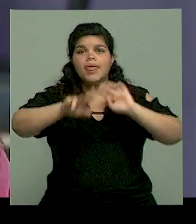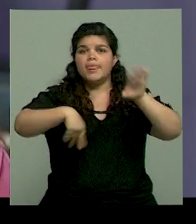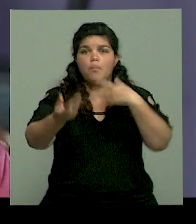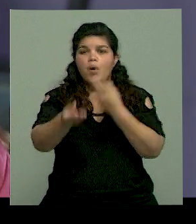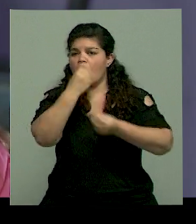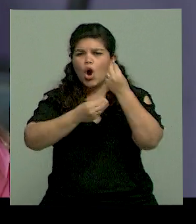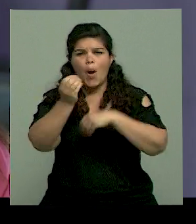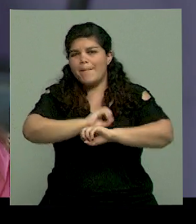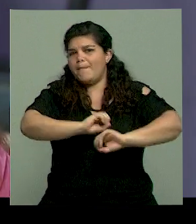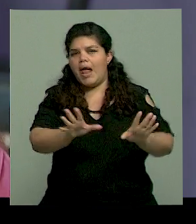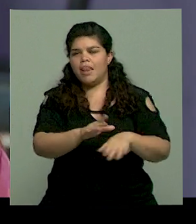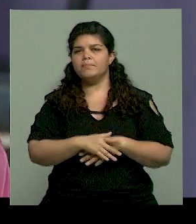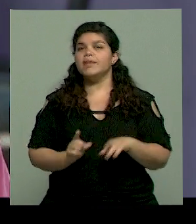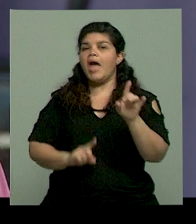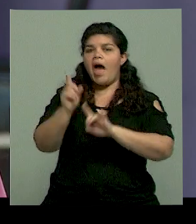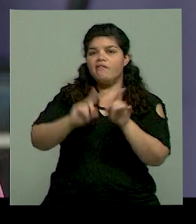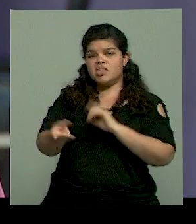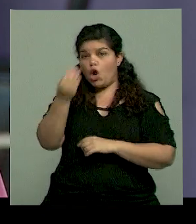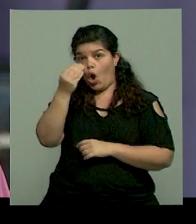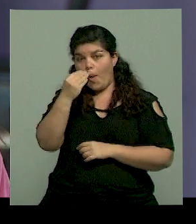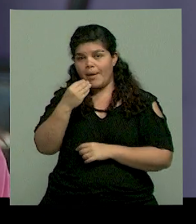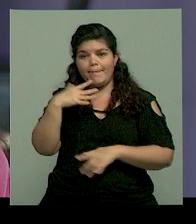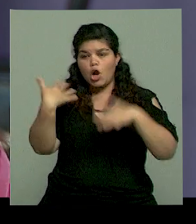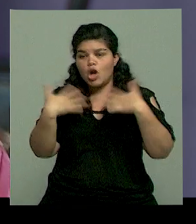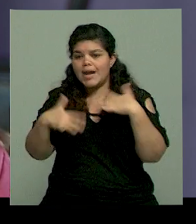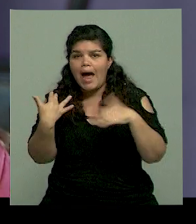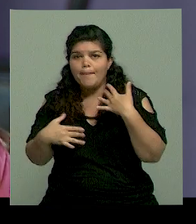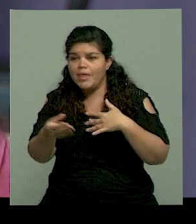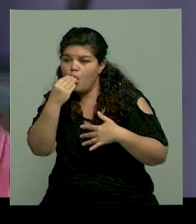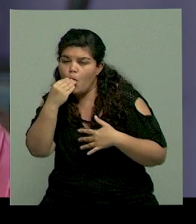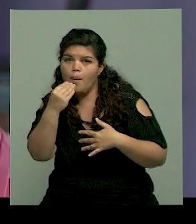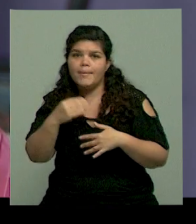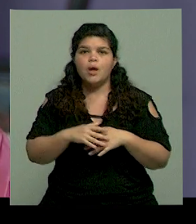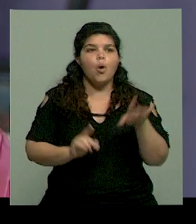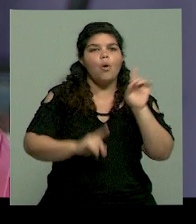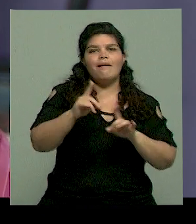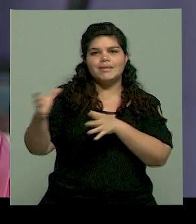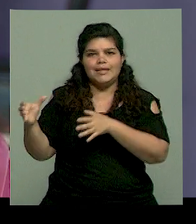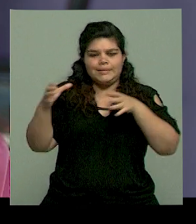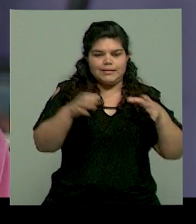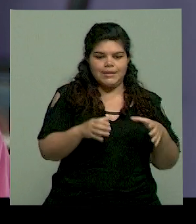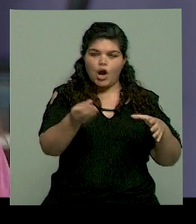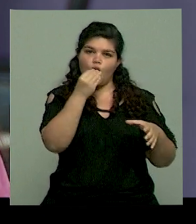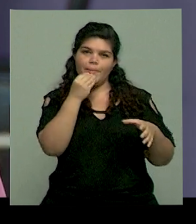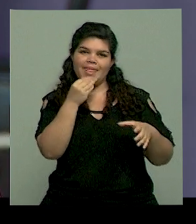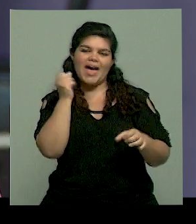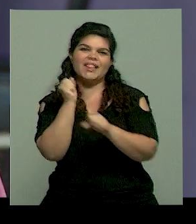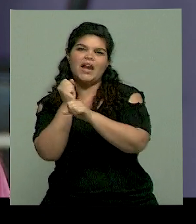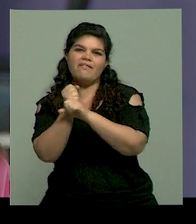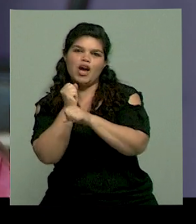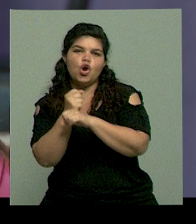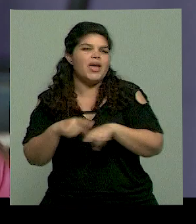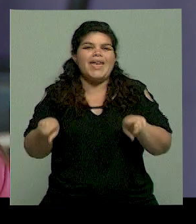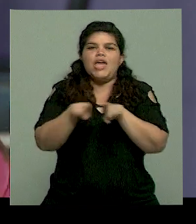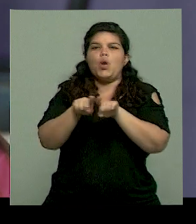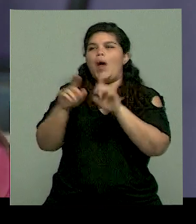mal, porque por ahí comes, pero comes rapidito para llegar al trabajo, o te trajiste la comida al trabajo, entonces no es la misma comida la que uno